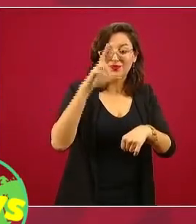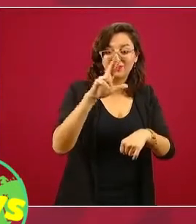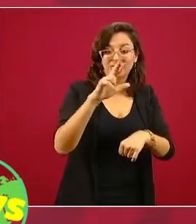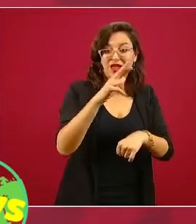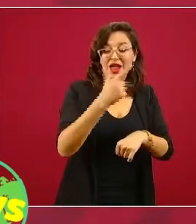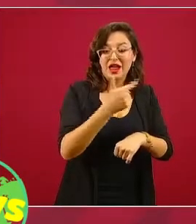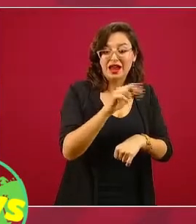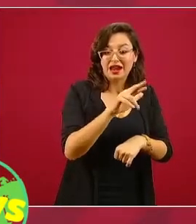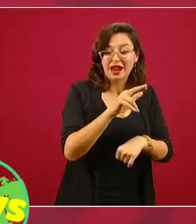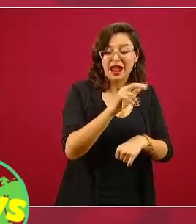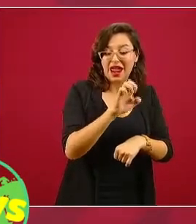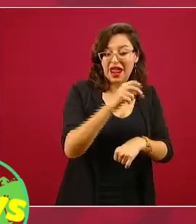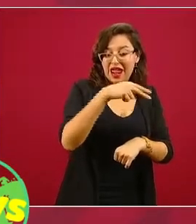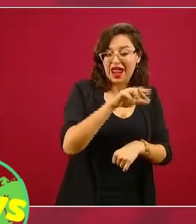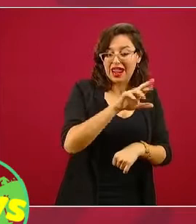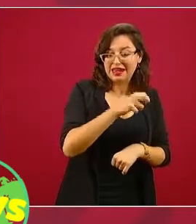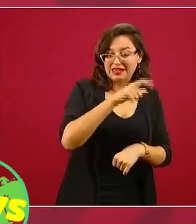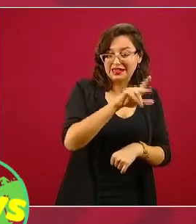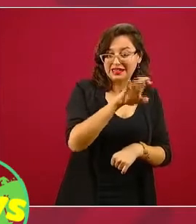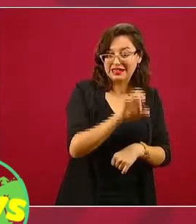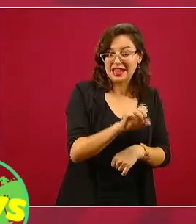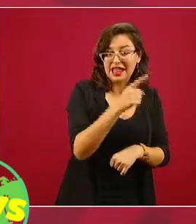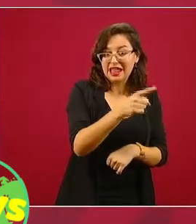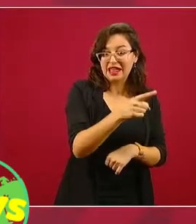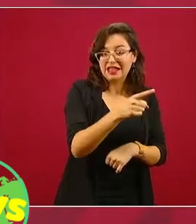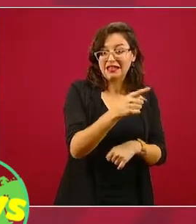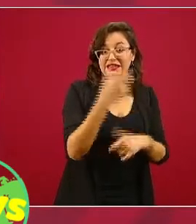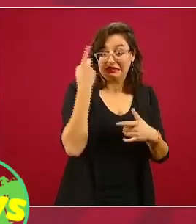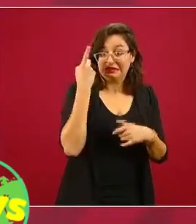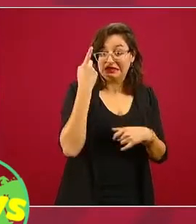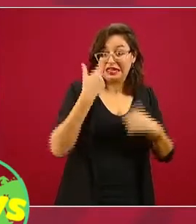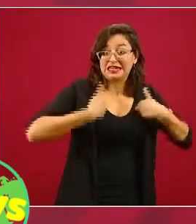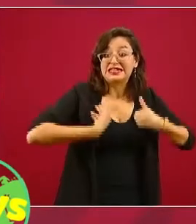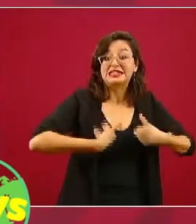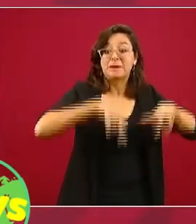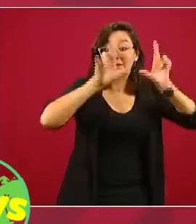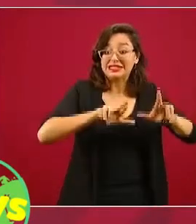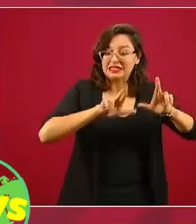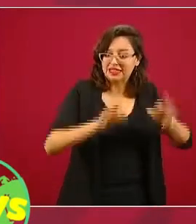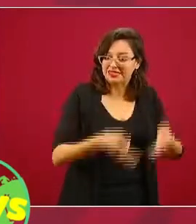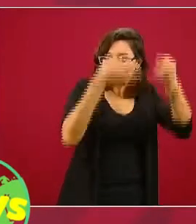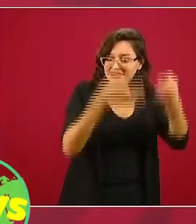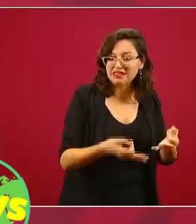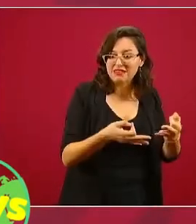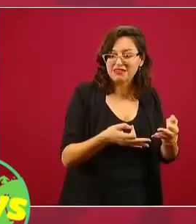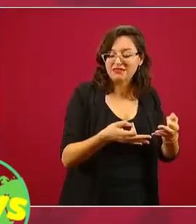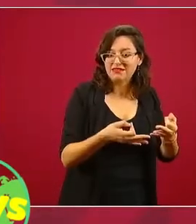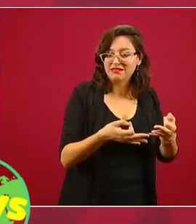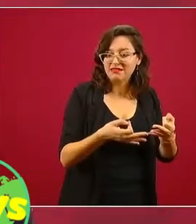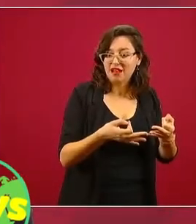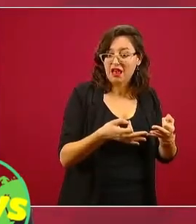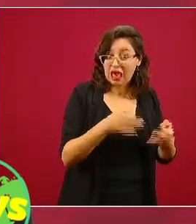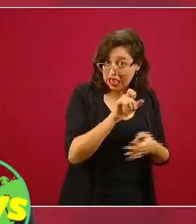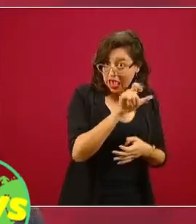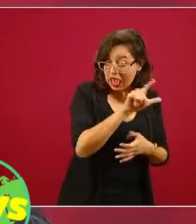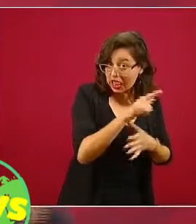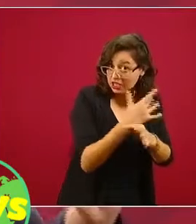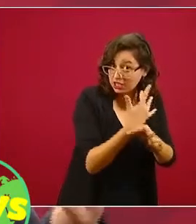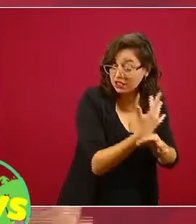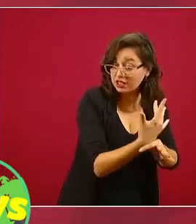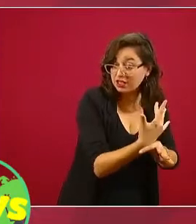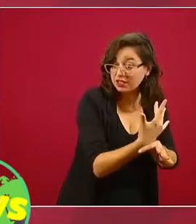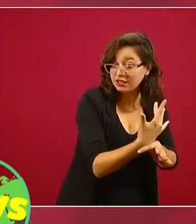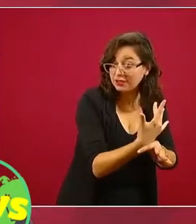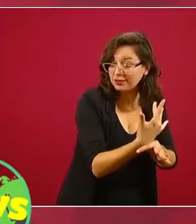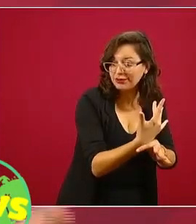Graue, Enrique Graue Vincers, que es su representante legal en tanto que es el rector, tiene